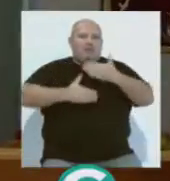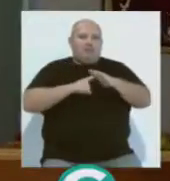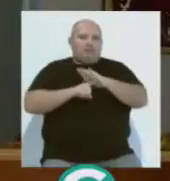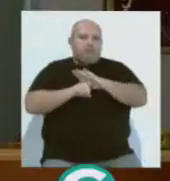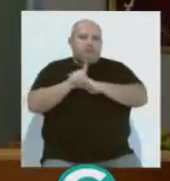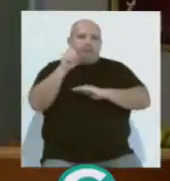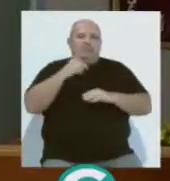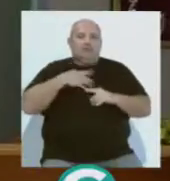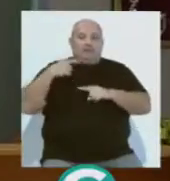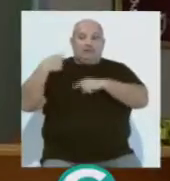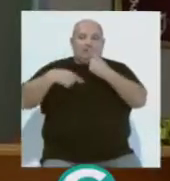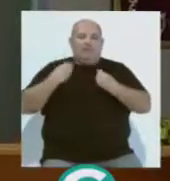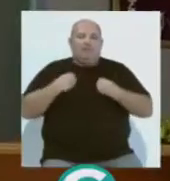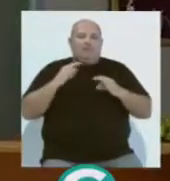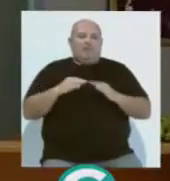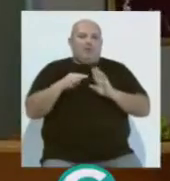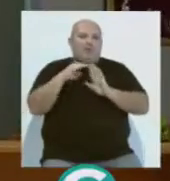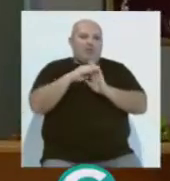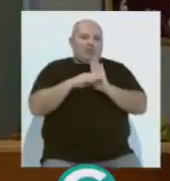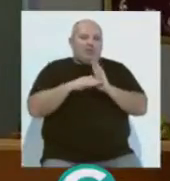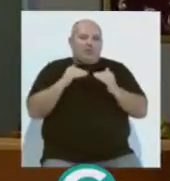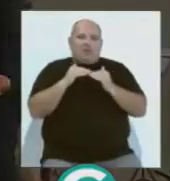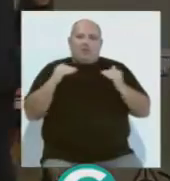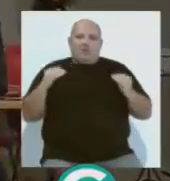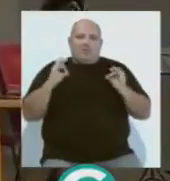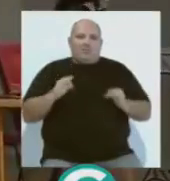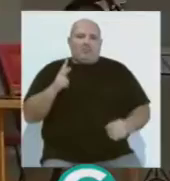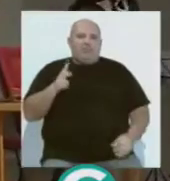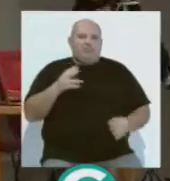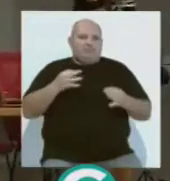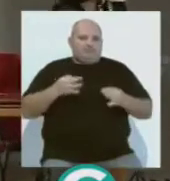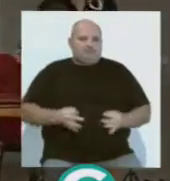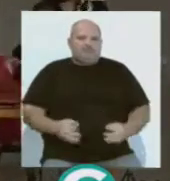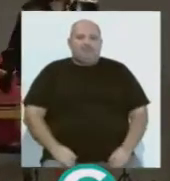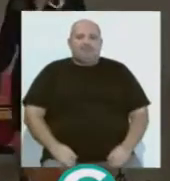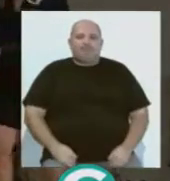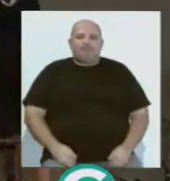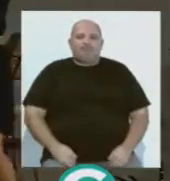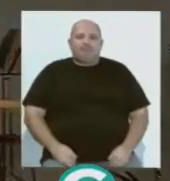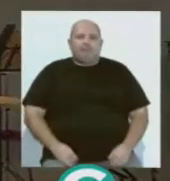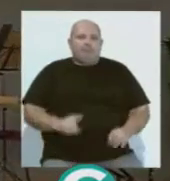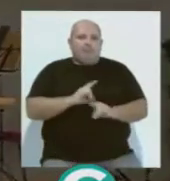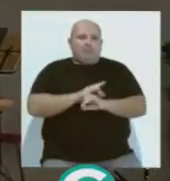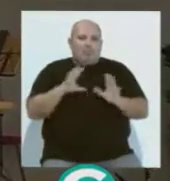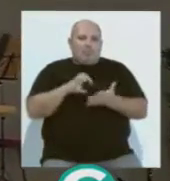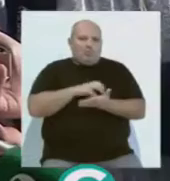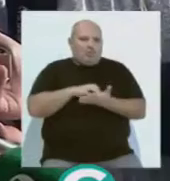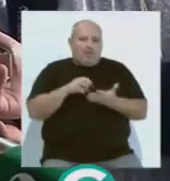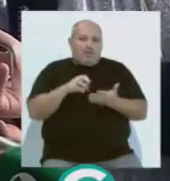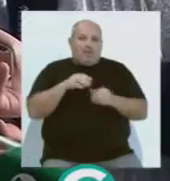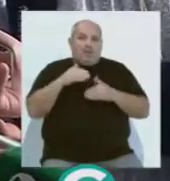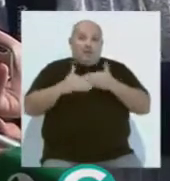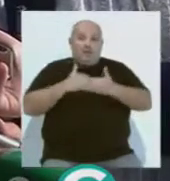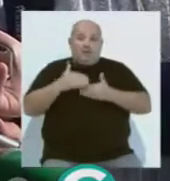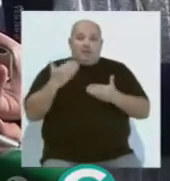y que muchas generaciones vivan en unas condiciones de bienestar y de derechos garantizados. No cabe ninguna duda que después de